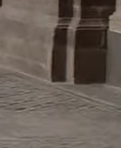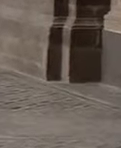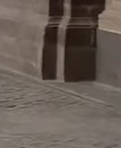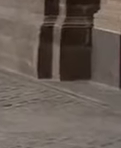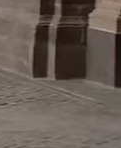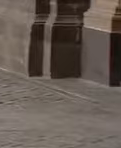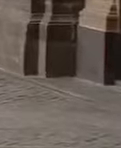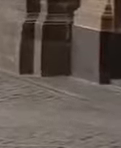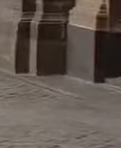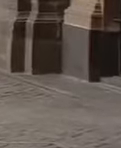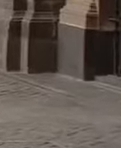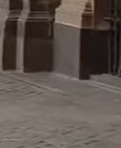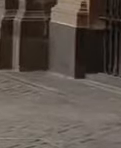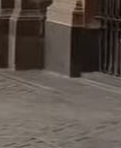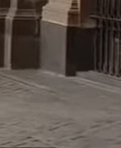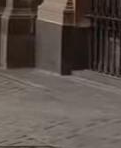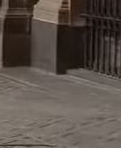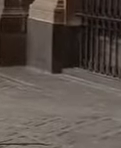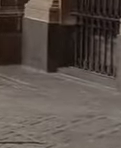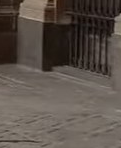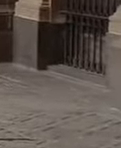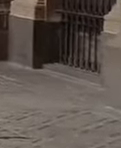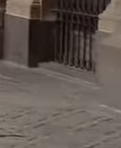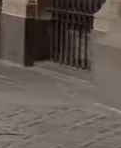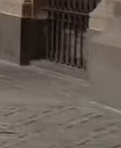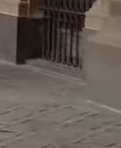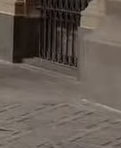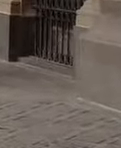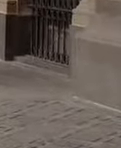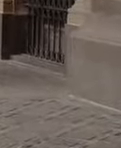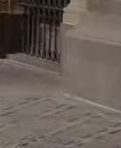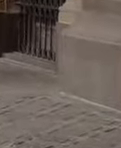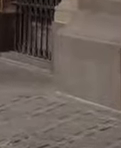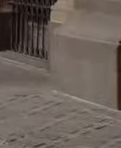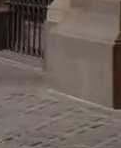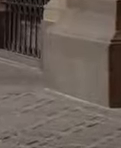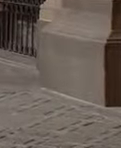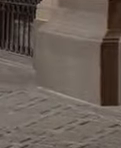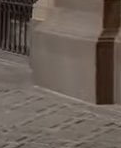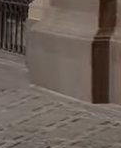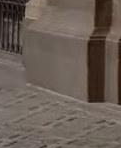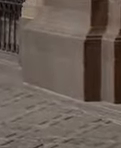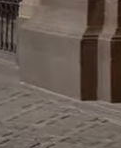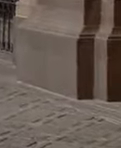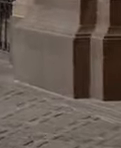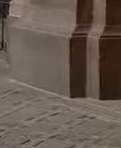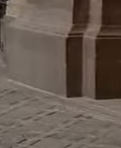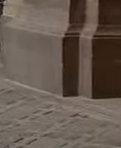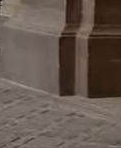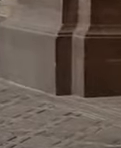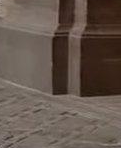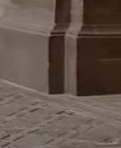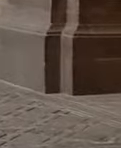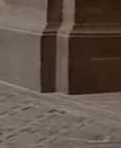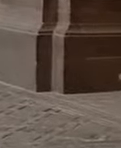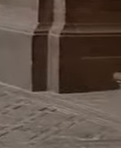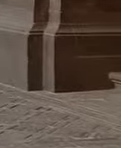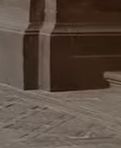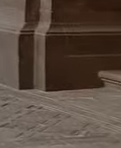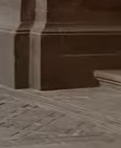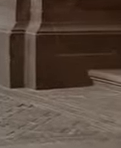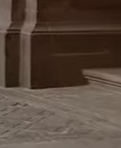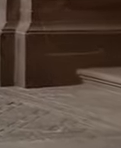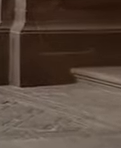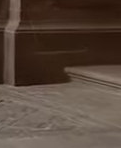Estamos preocupados con el pasado, llenando médicos. ¿No es que ya se termina al final?